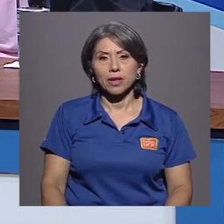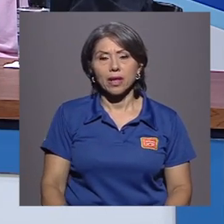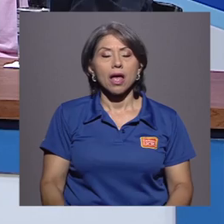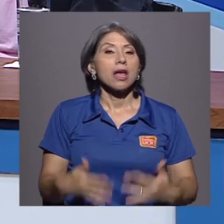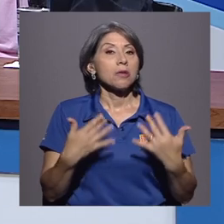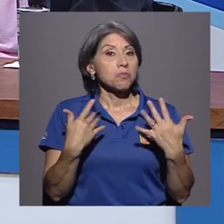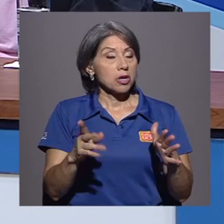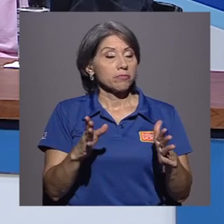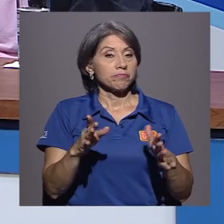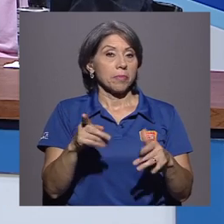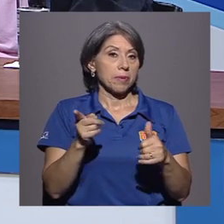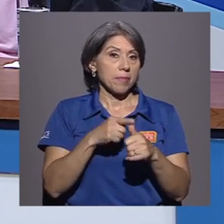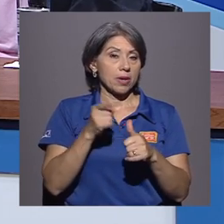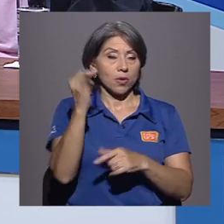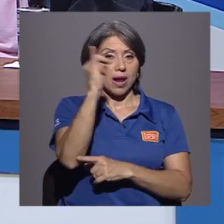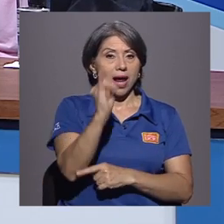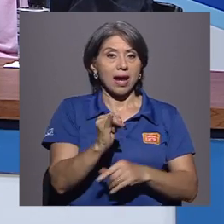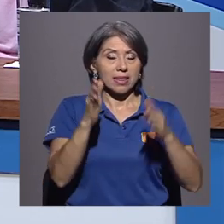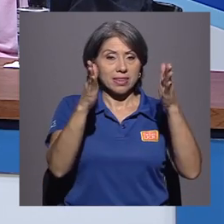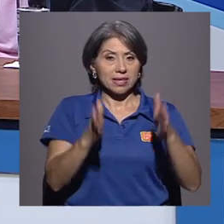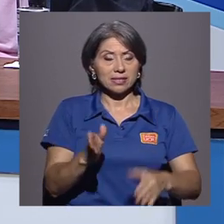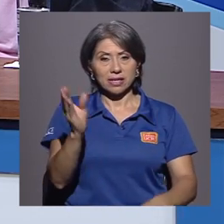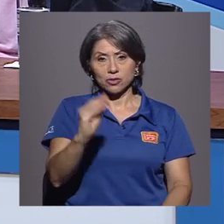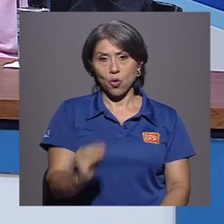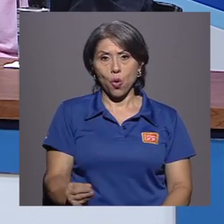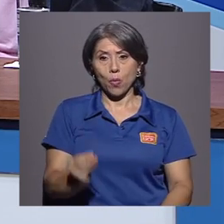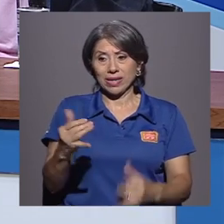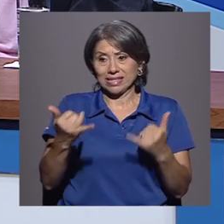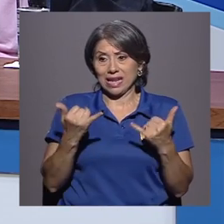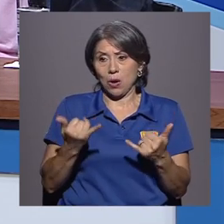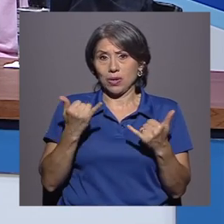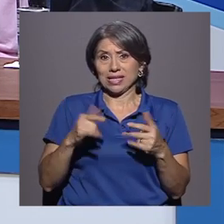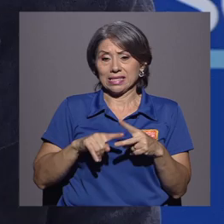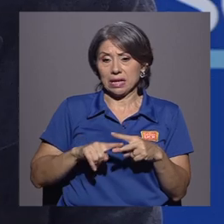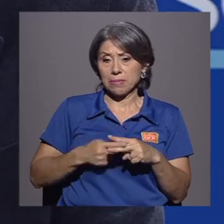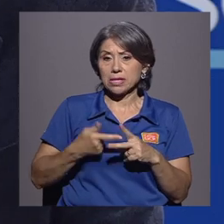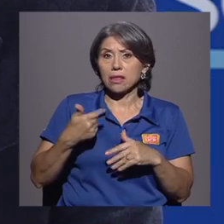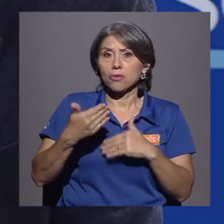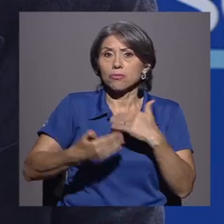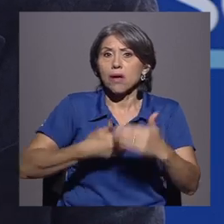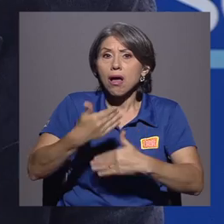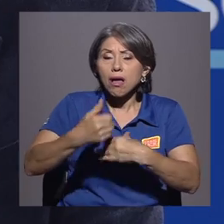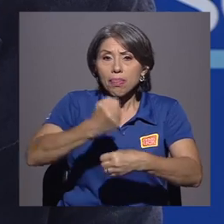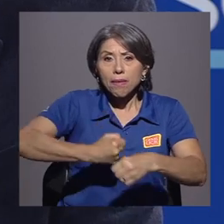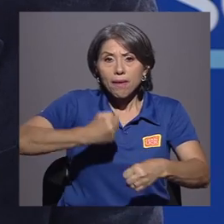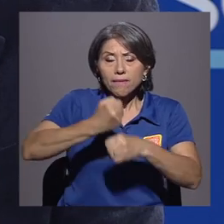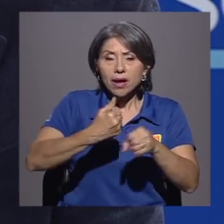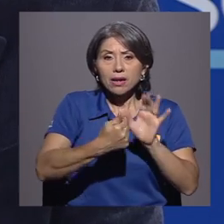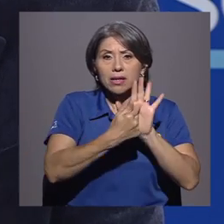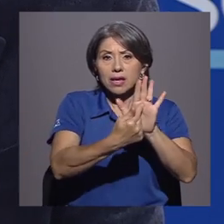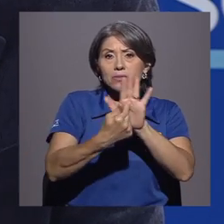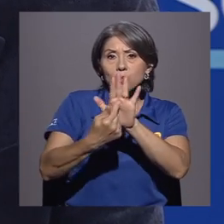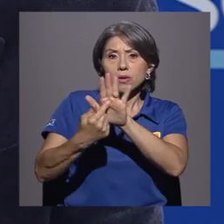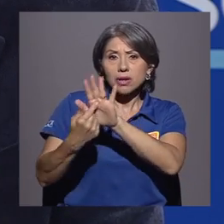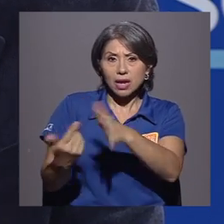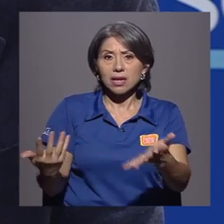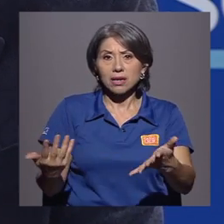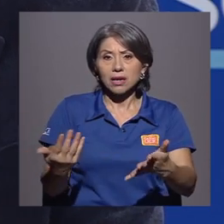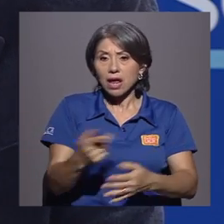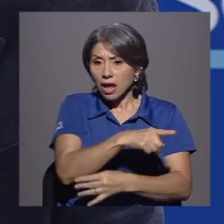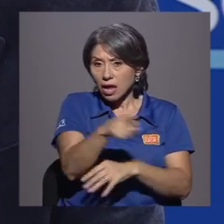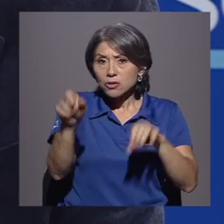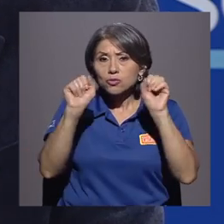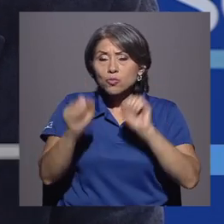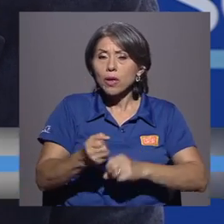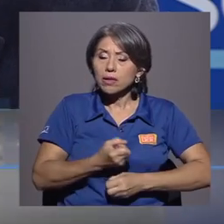para los artistas jóvenes que están saliendo al mercado y a exponer que se expresen con